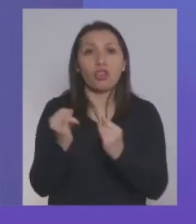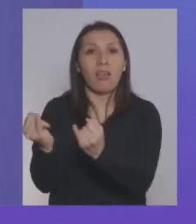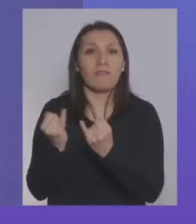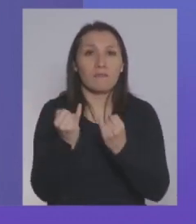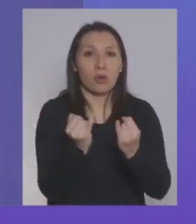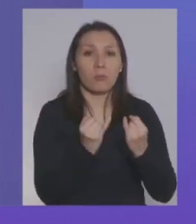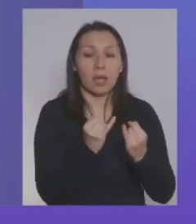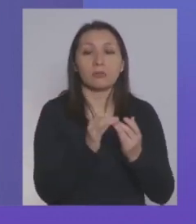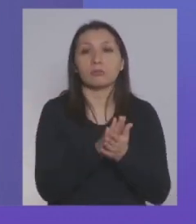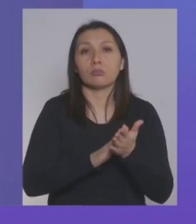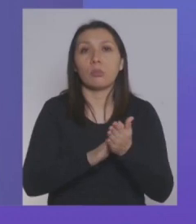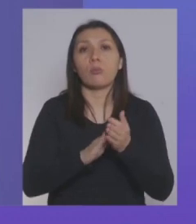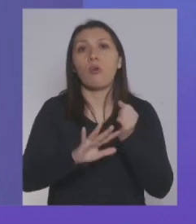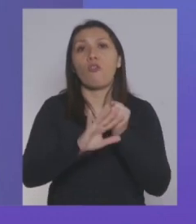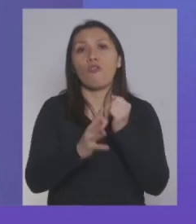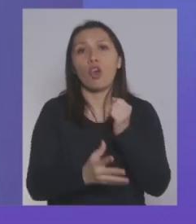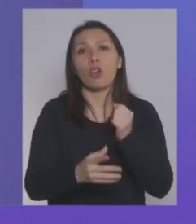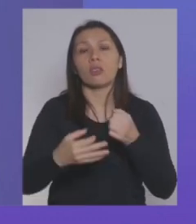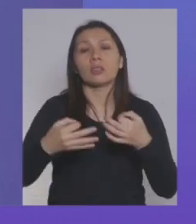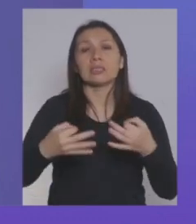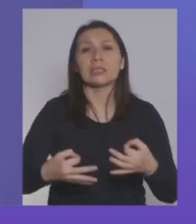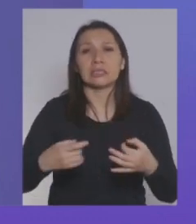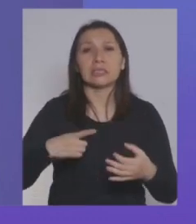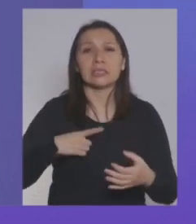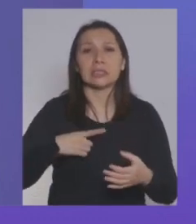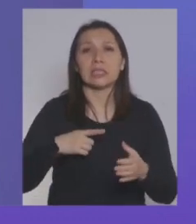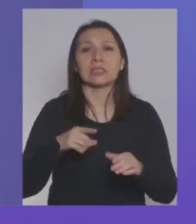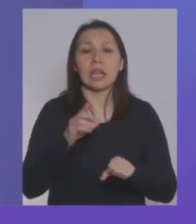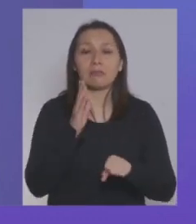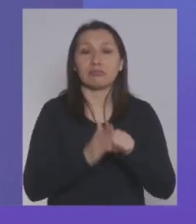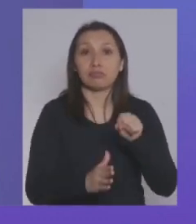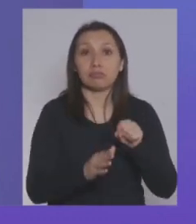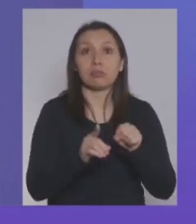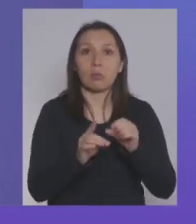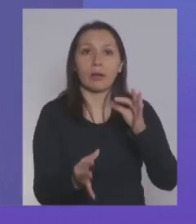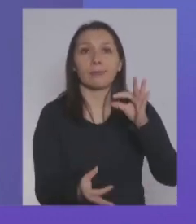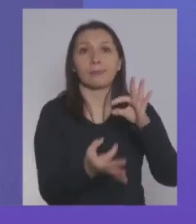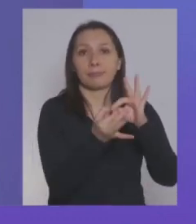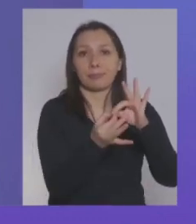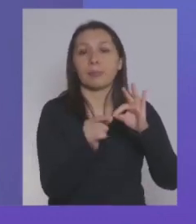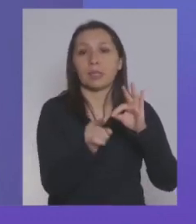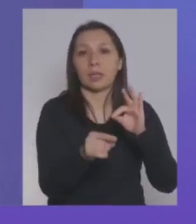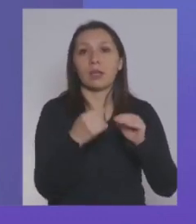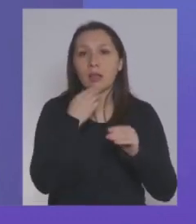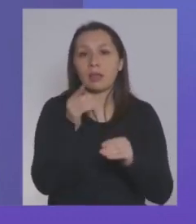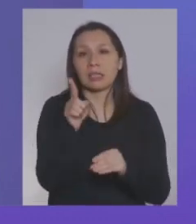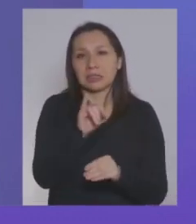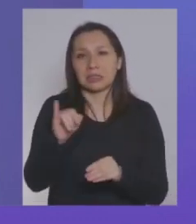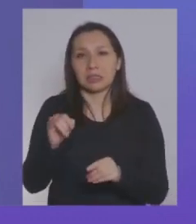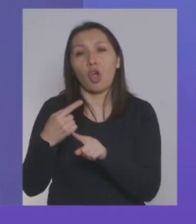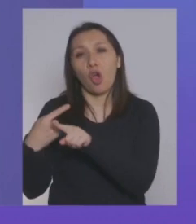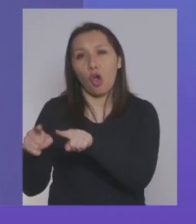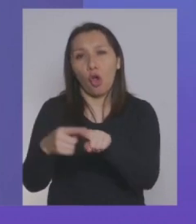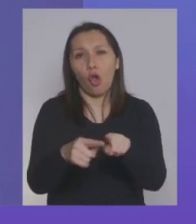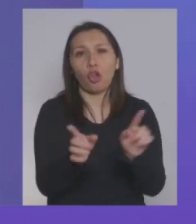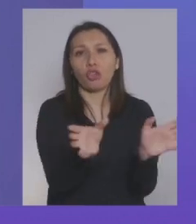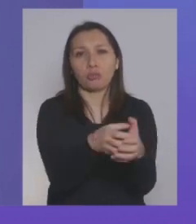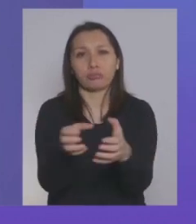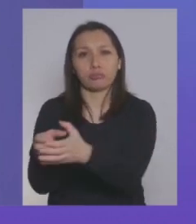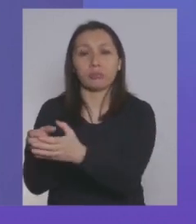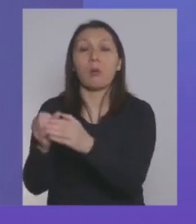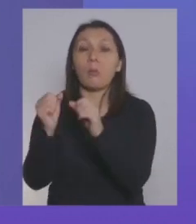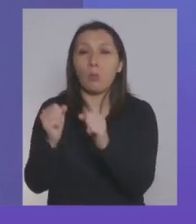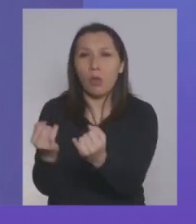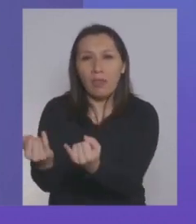información como el Fondo Seguro de Cesantía para aquellas personas suspendidas o cesantes, entre otros organismos,